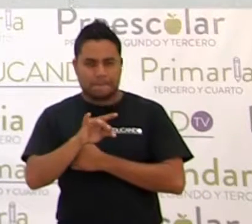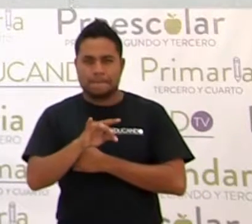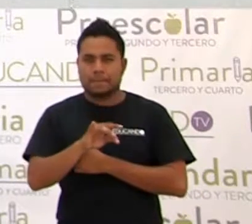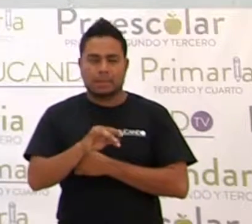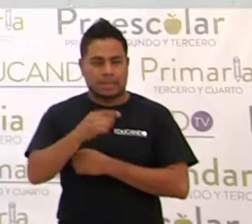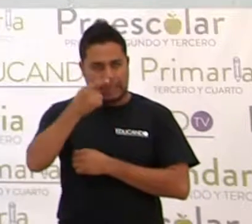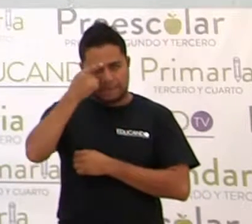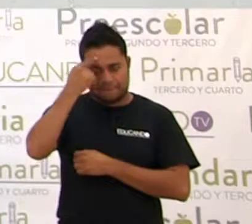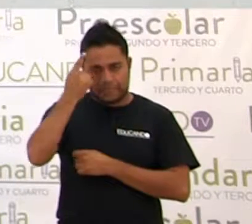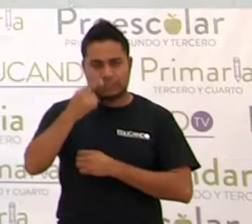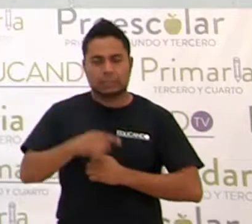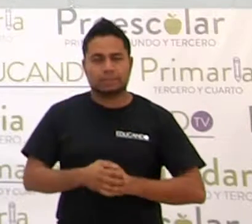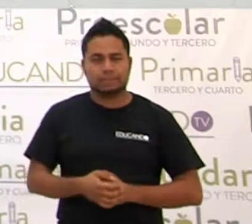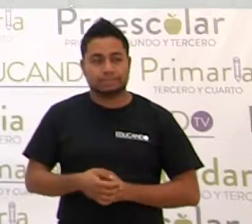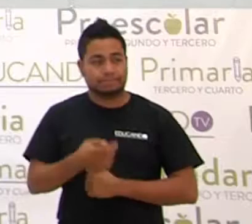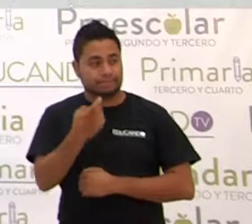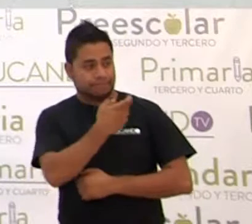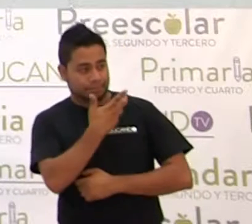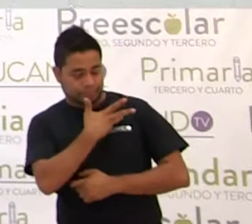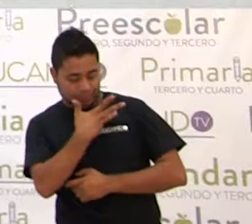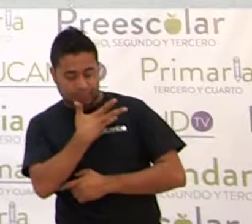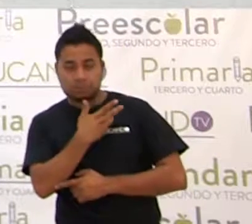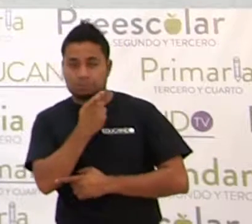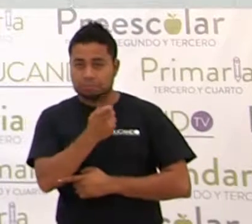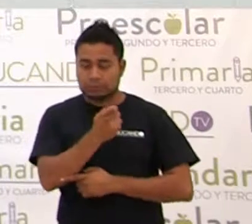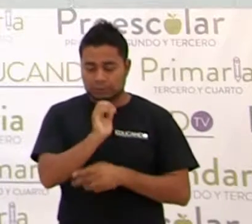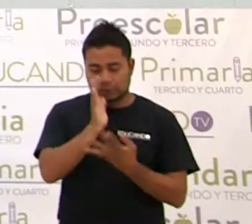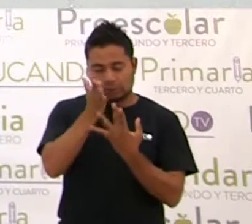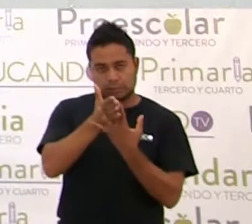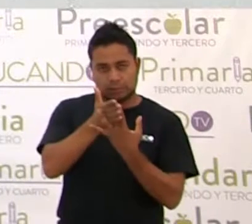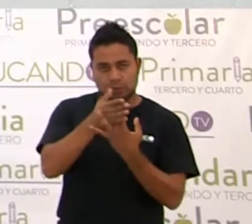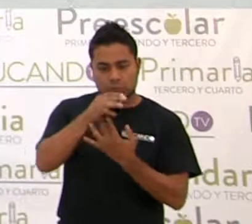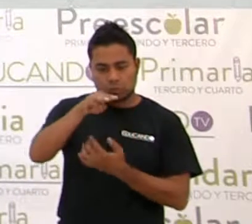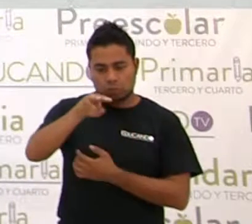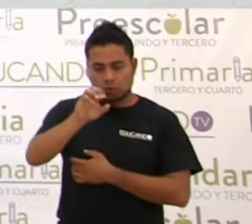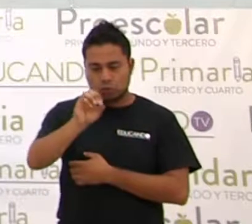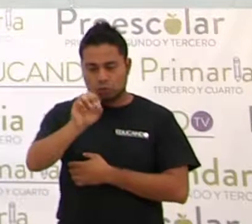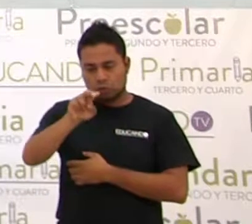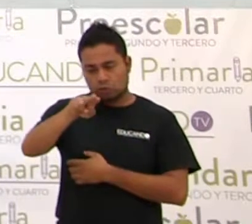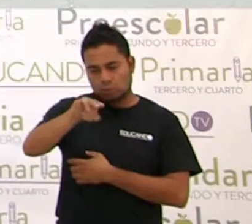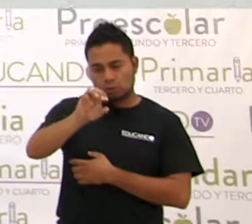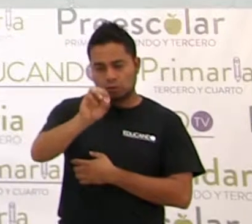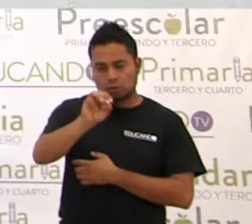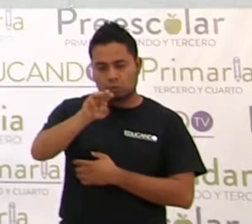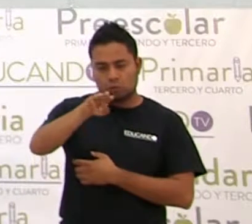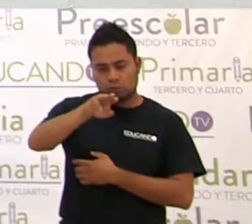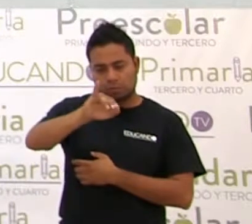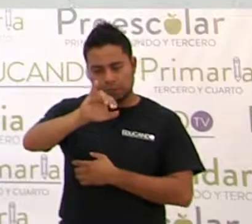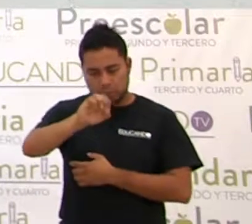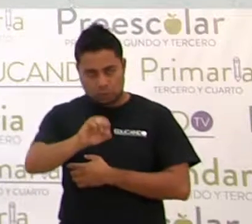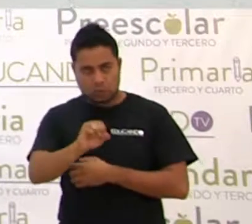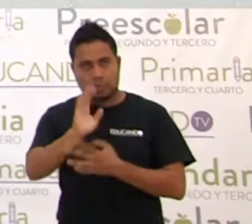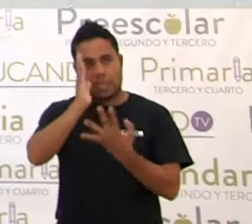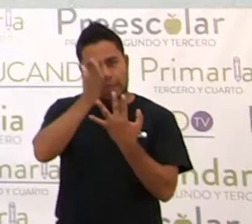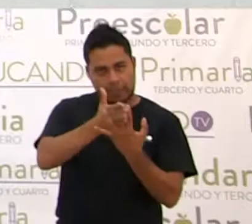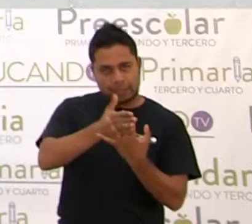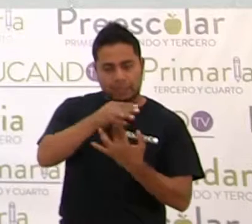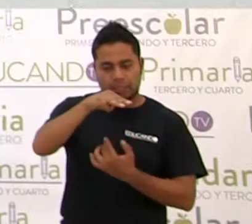Aquí tenemos una división de monomio entre monomio.